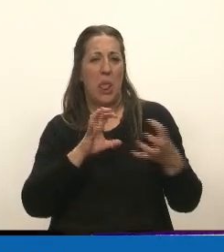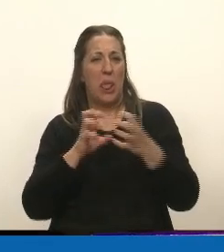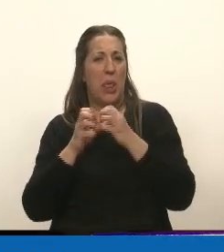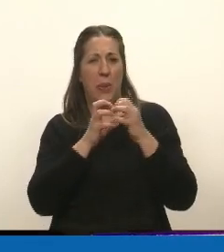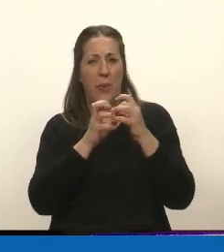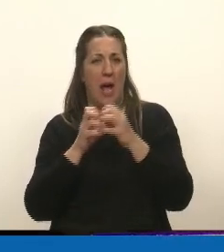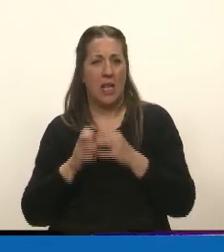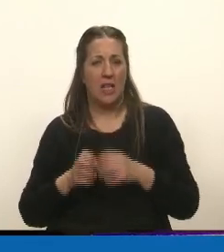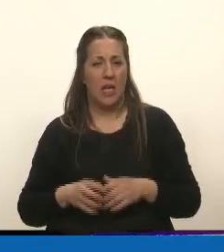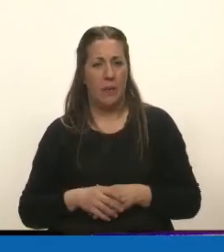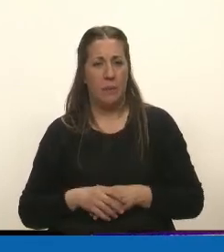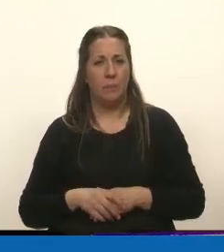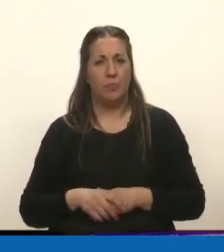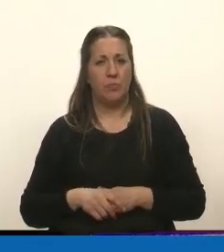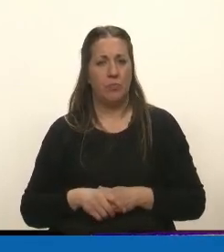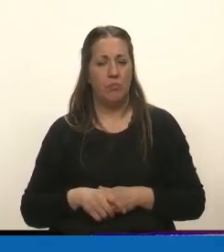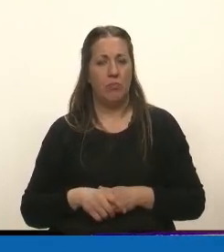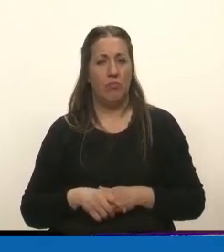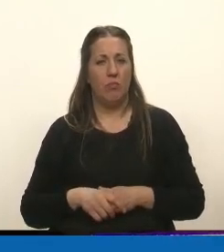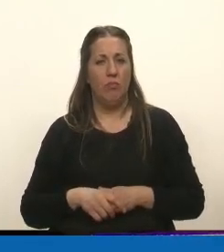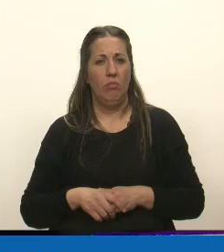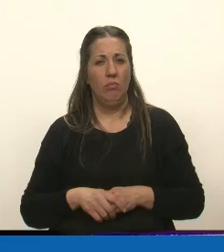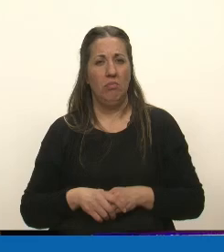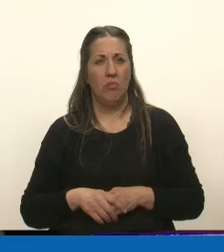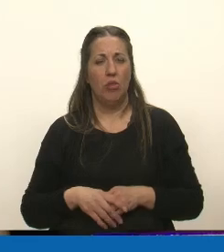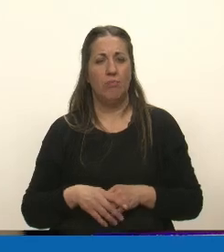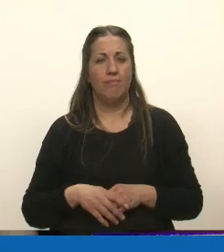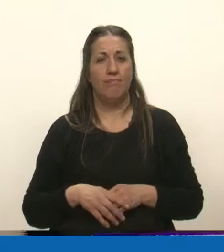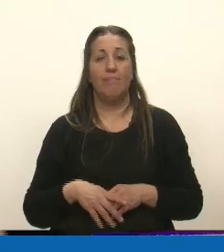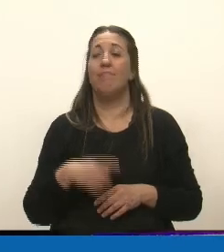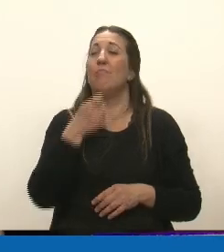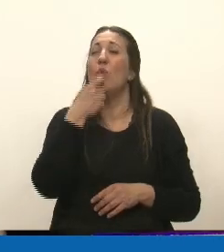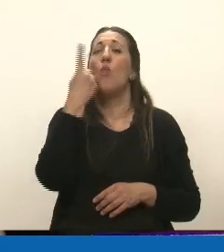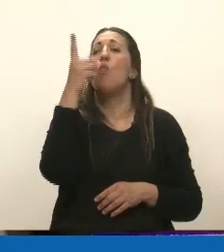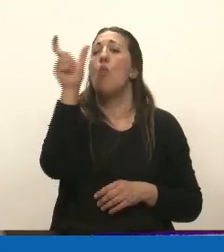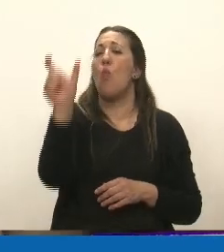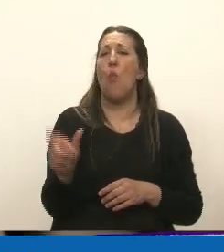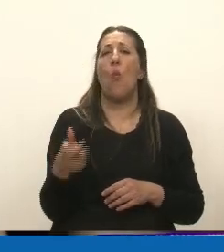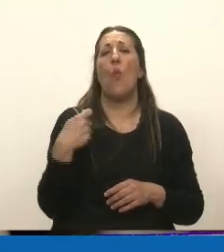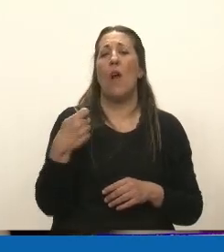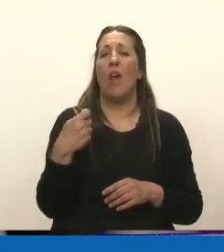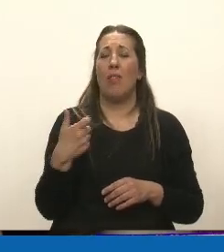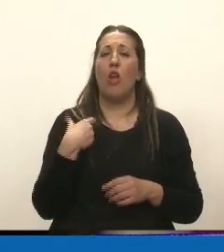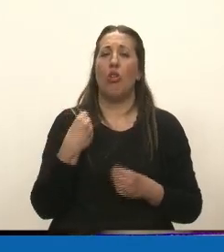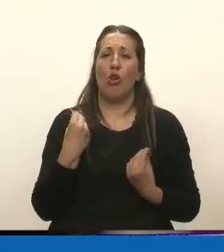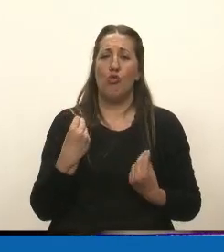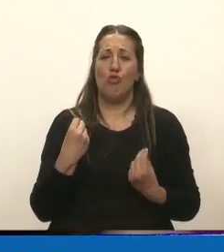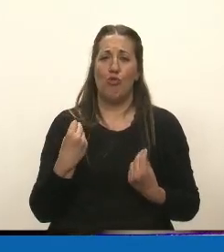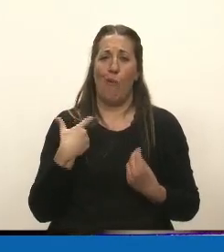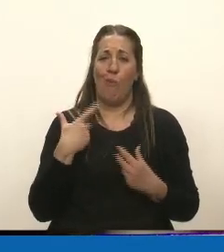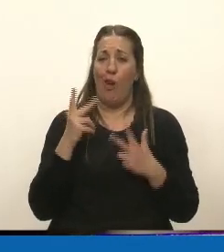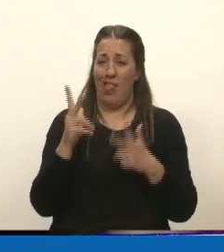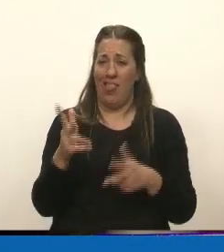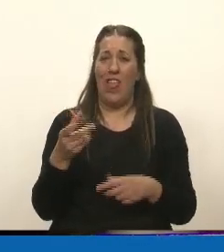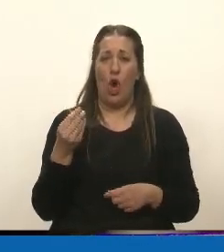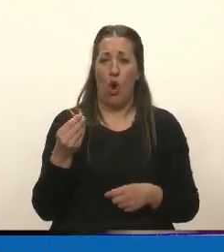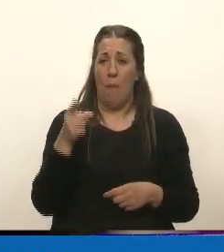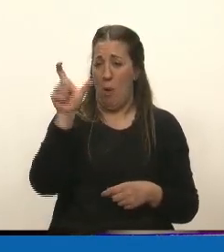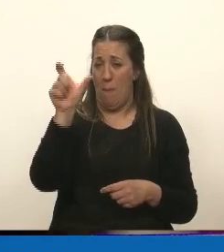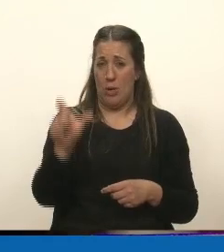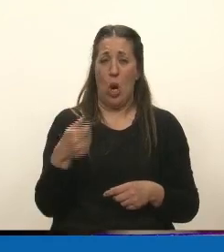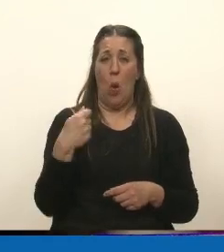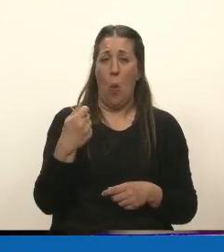¿Cómo le digo yo a un jubilado que cobra una sola jubilación o pensión